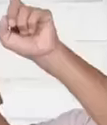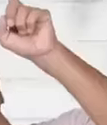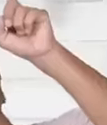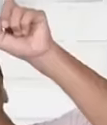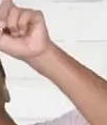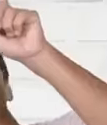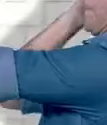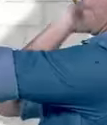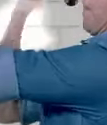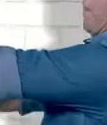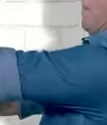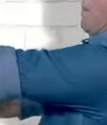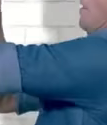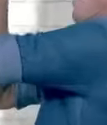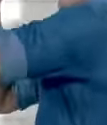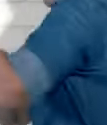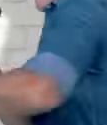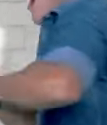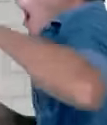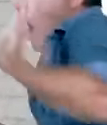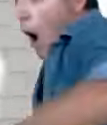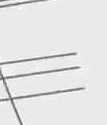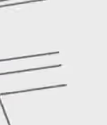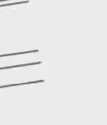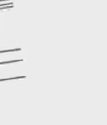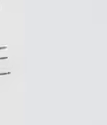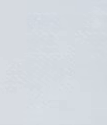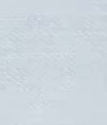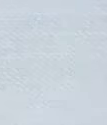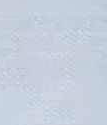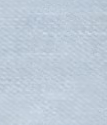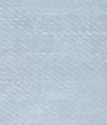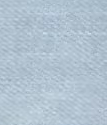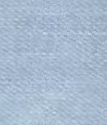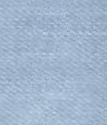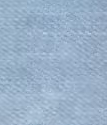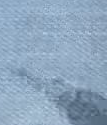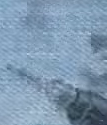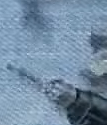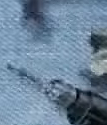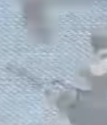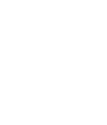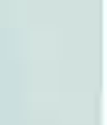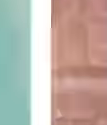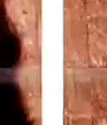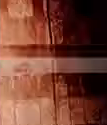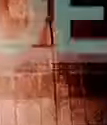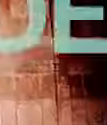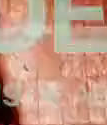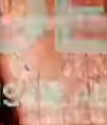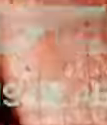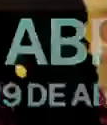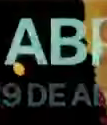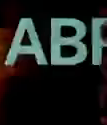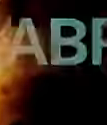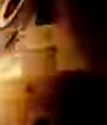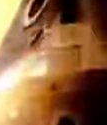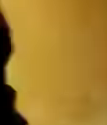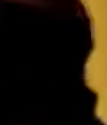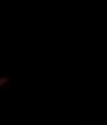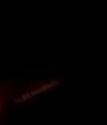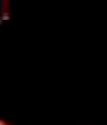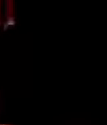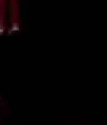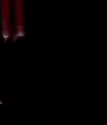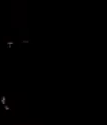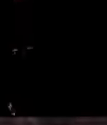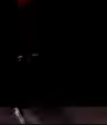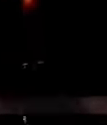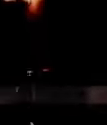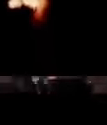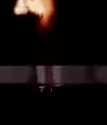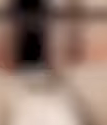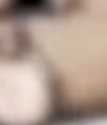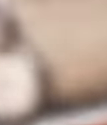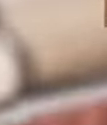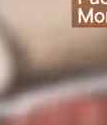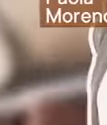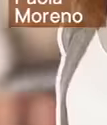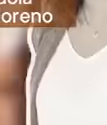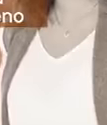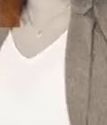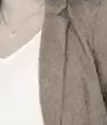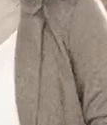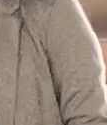demuestran cómo todo se resuelve a culto. Hecho a mano. Y los martes y jueves, luego de todo tecno.